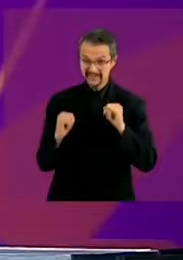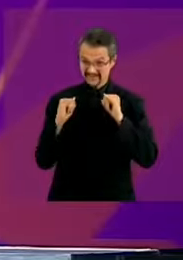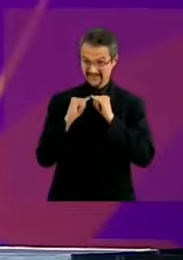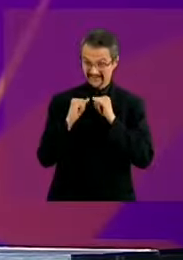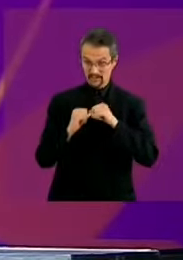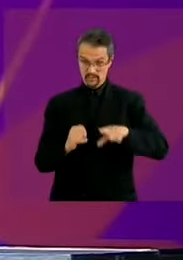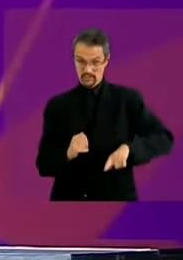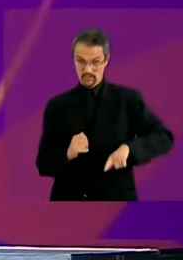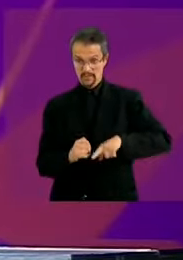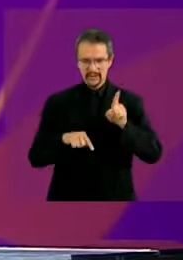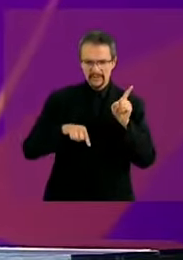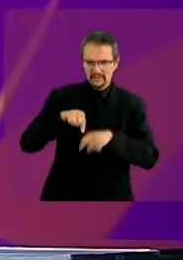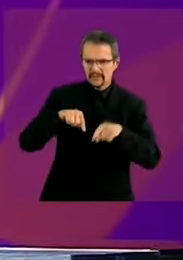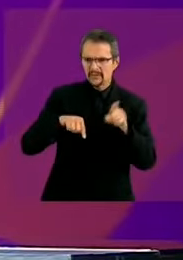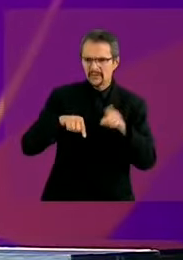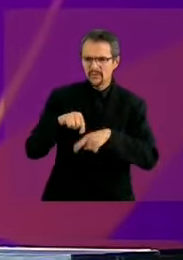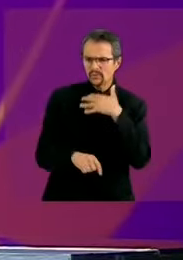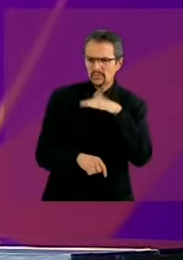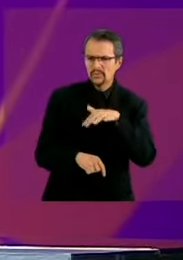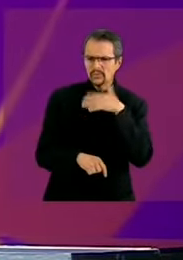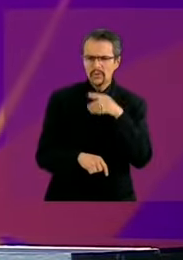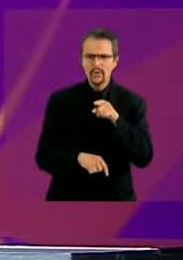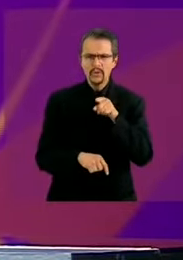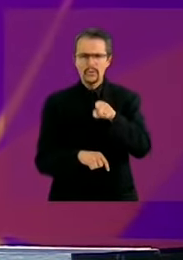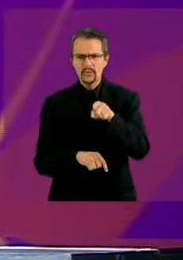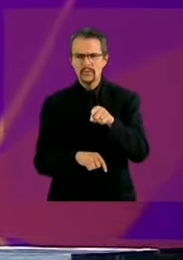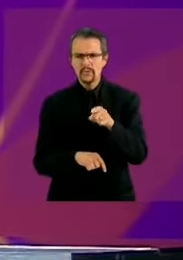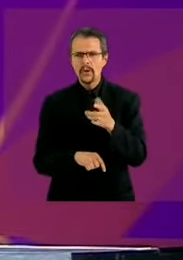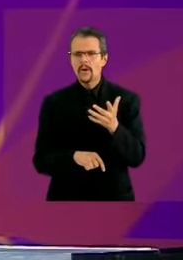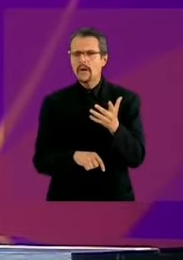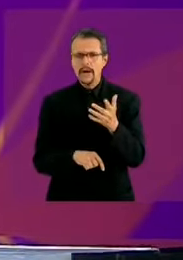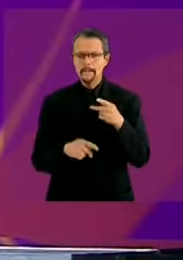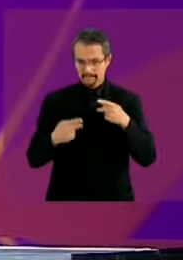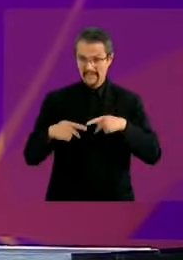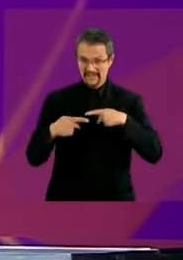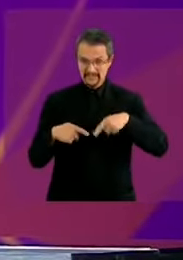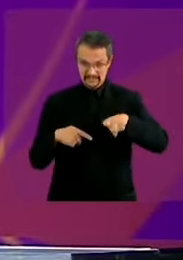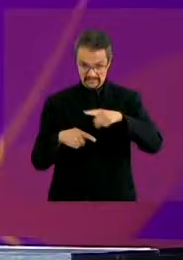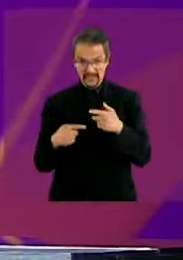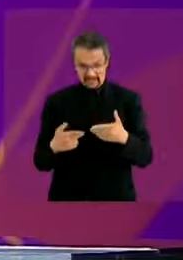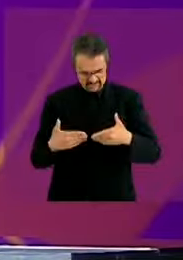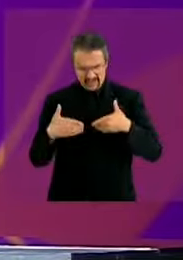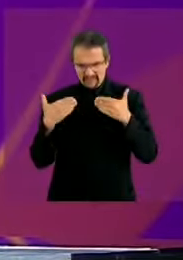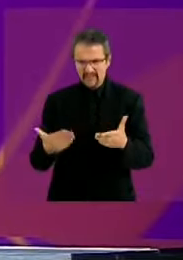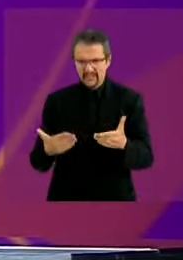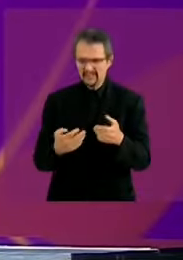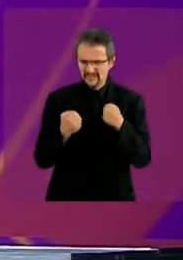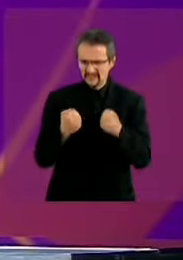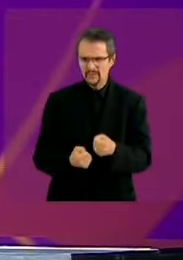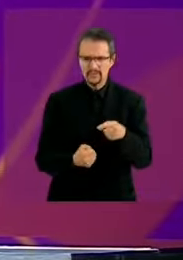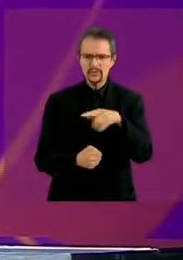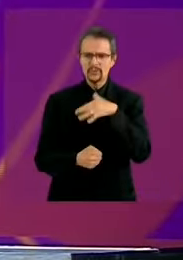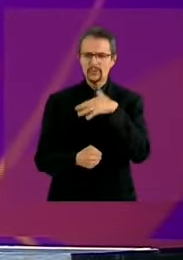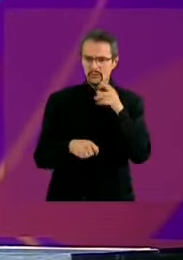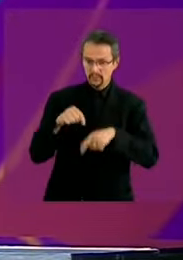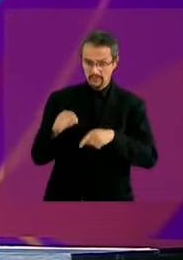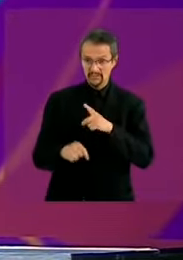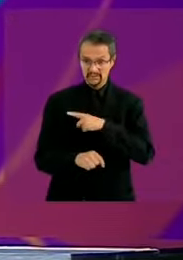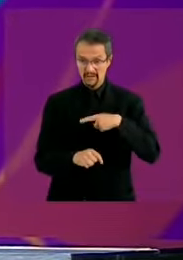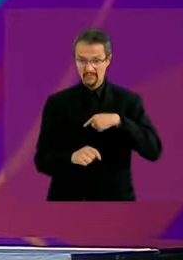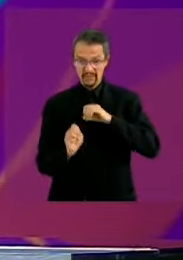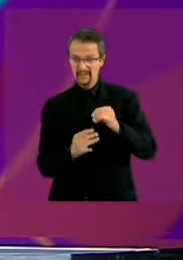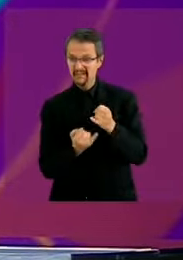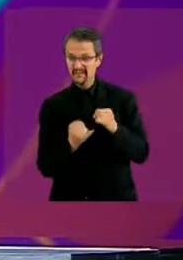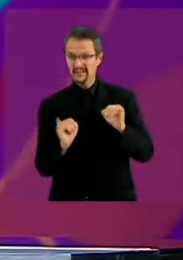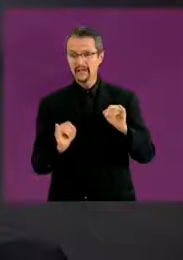estas instituciones para que sea creíble su combate a la corrupción o no necesitan ser autónomas? Lo que